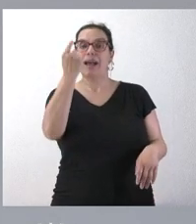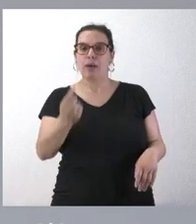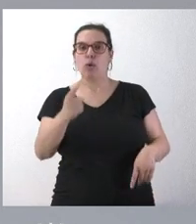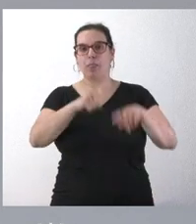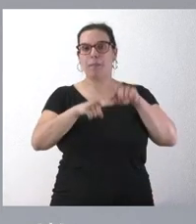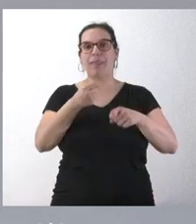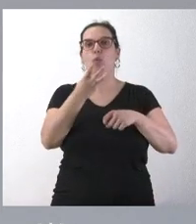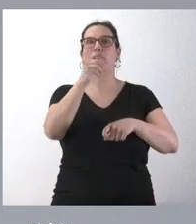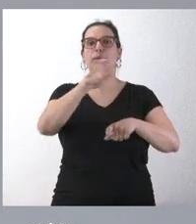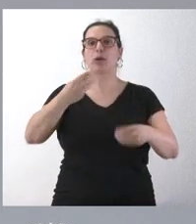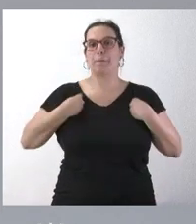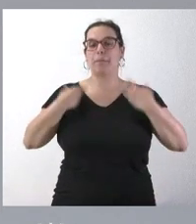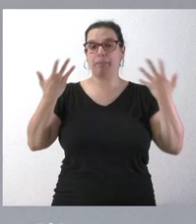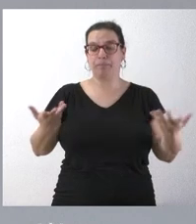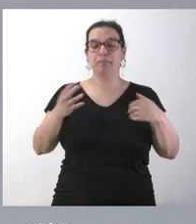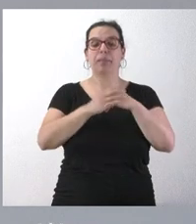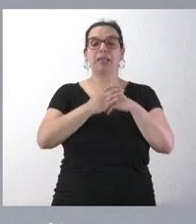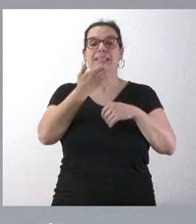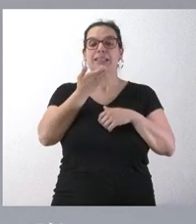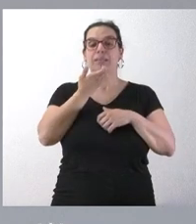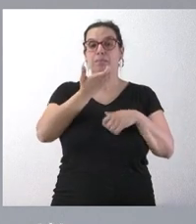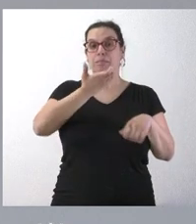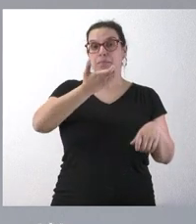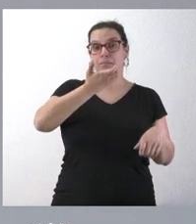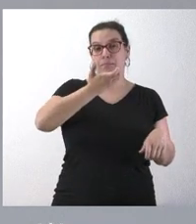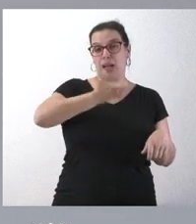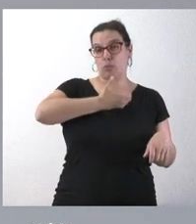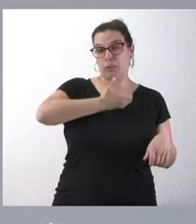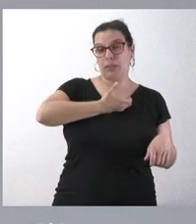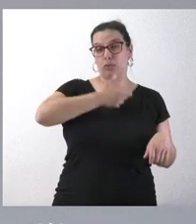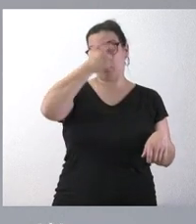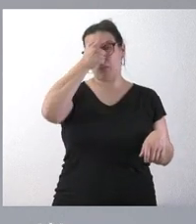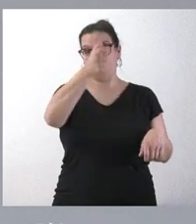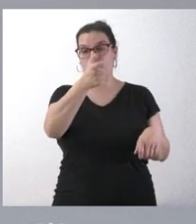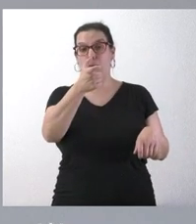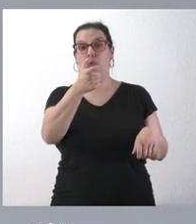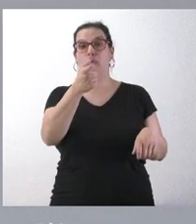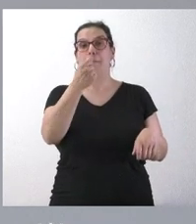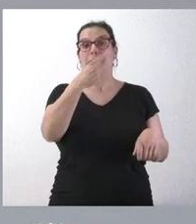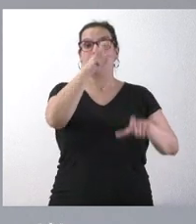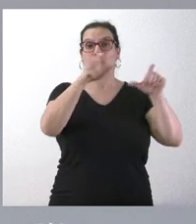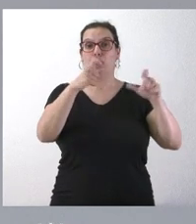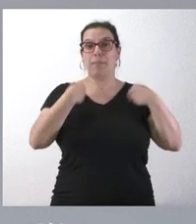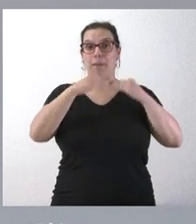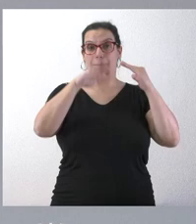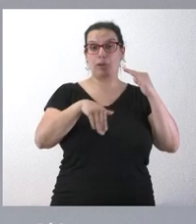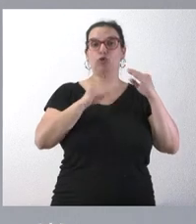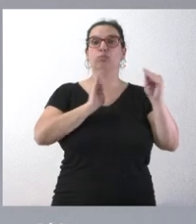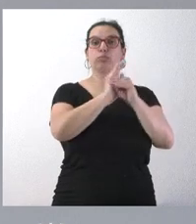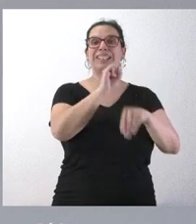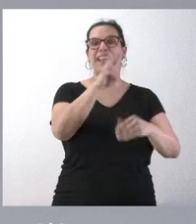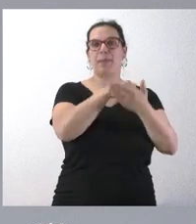en primer lugar, para los municipios con población igual o inferior a 1.000 habitantes les corresponden 13 millones.